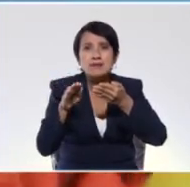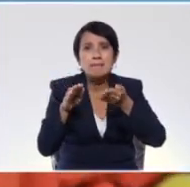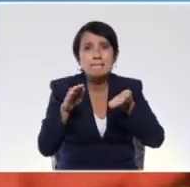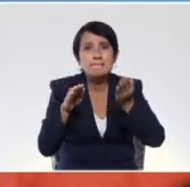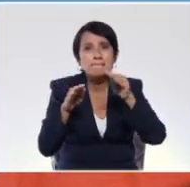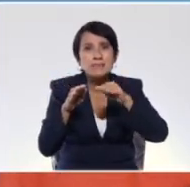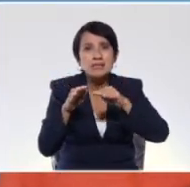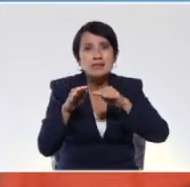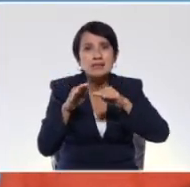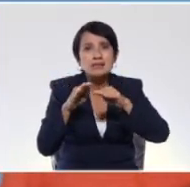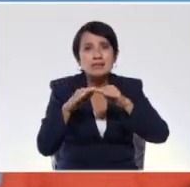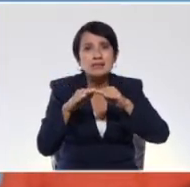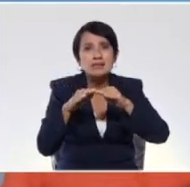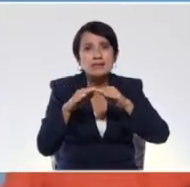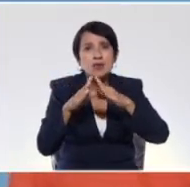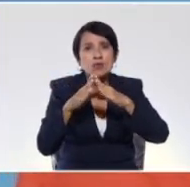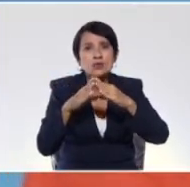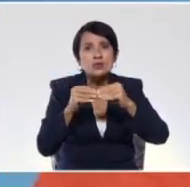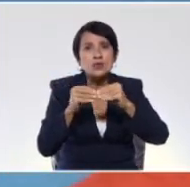tenemos, miren,